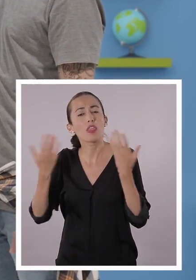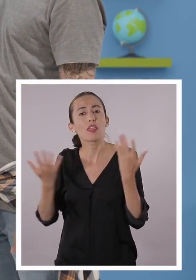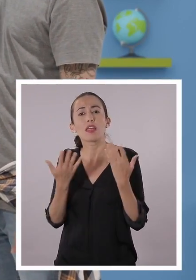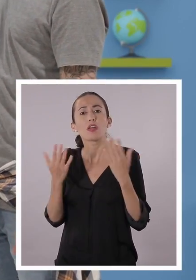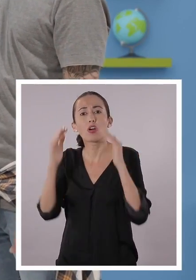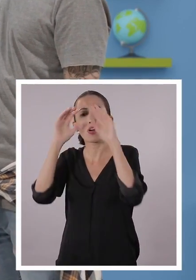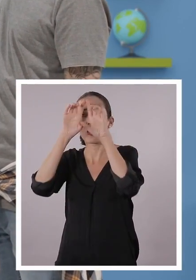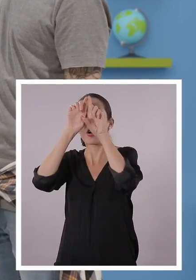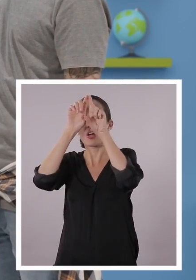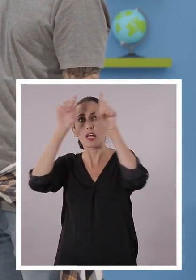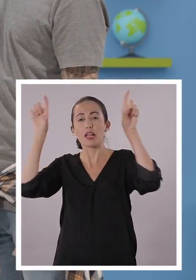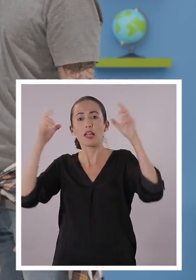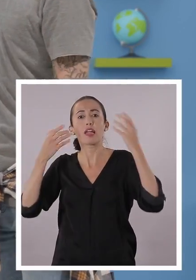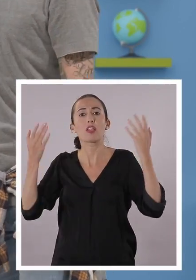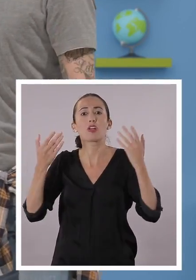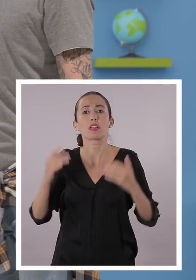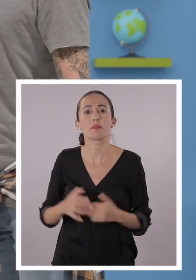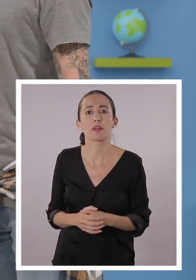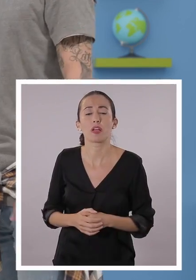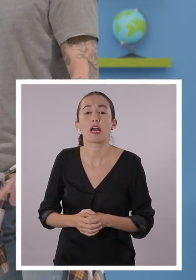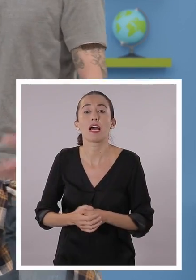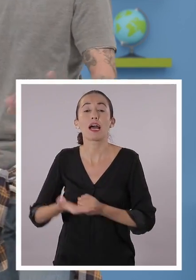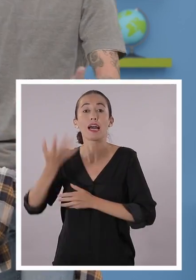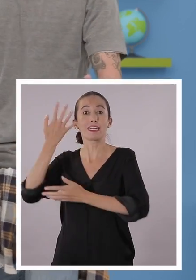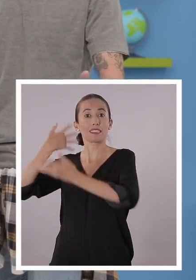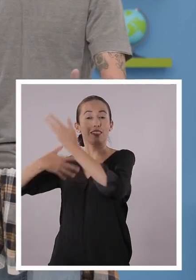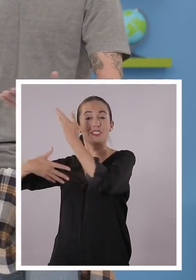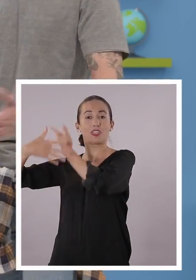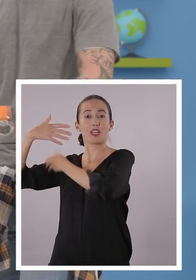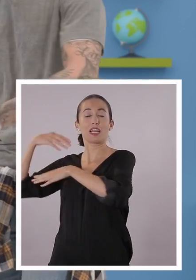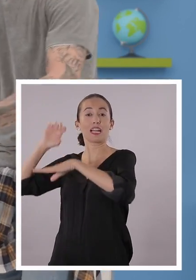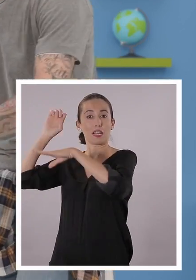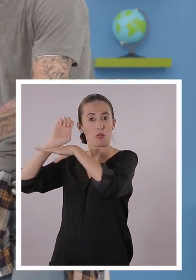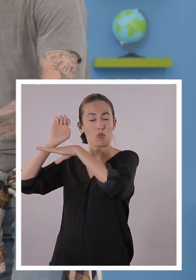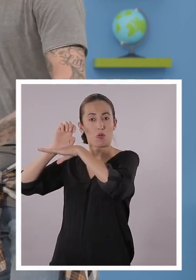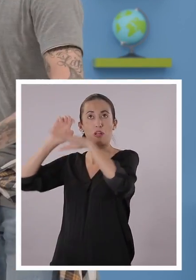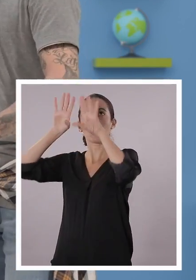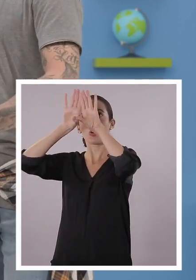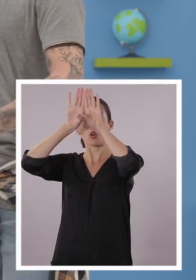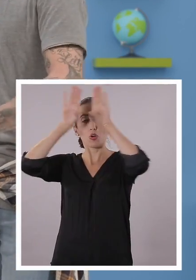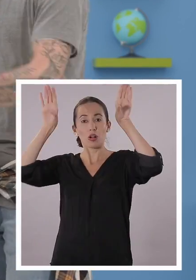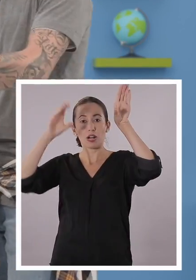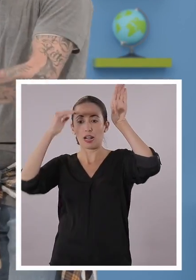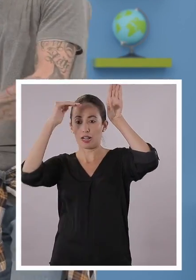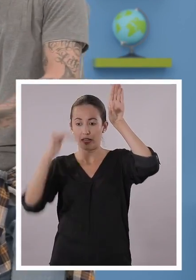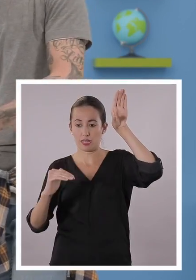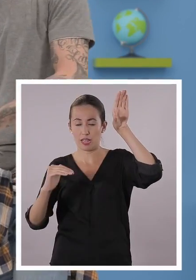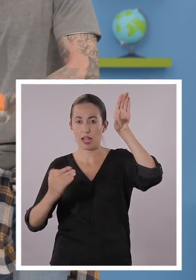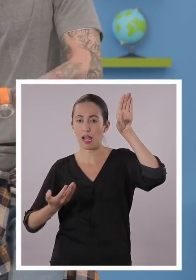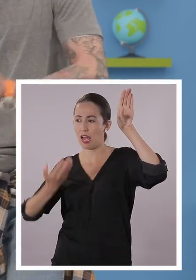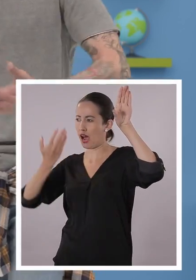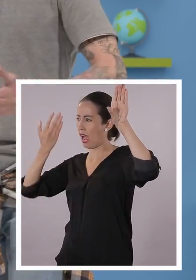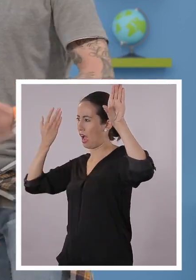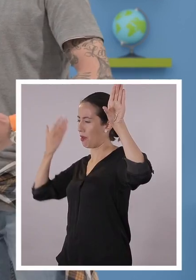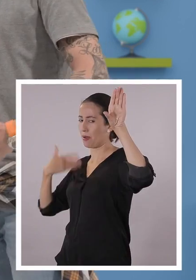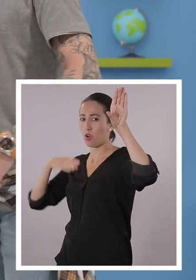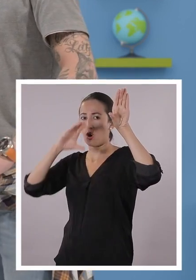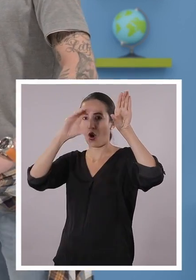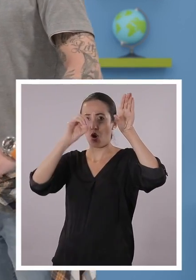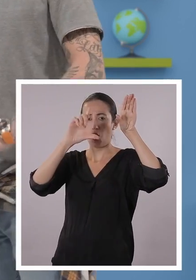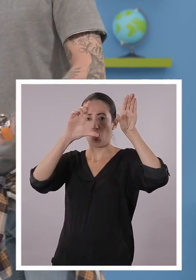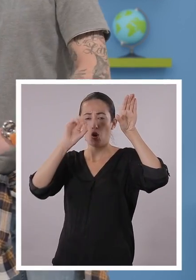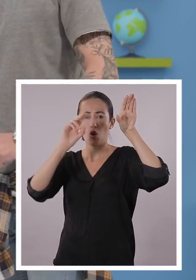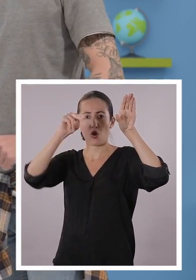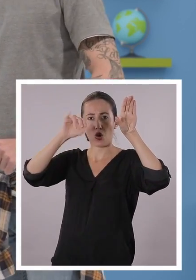de dónde viene la época colonial? La historia del Ecuador le contiene a la época colonial. Forma parte de...